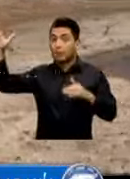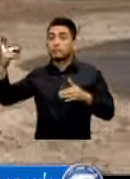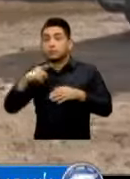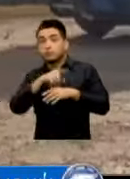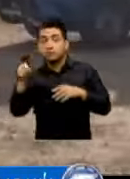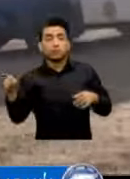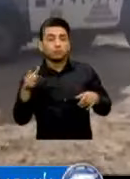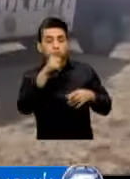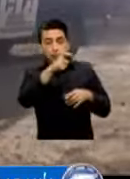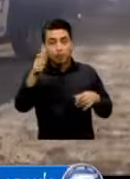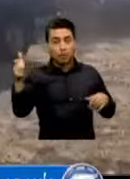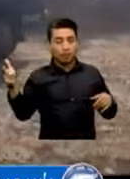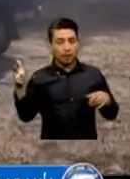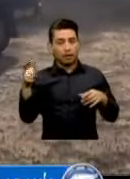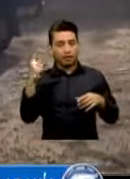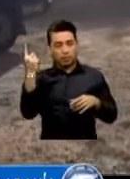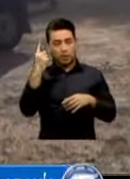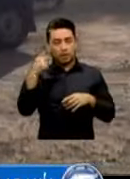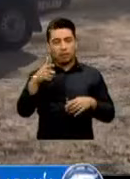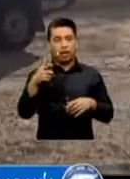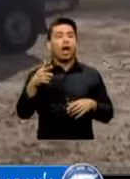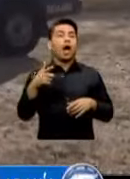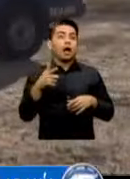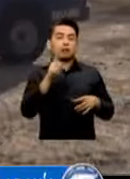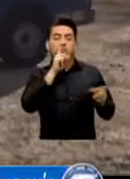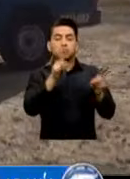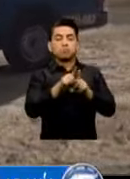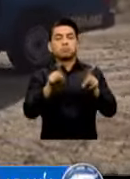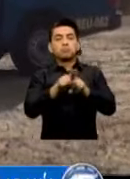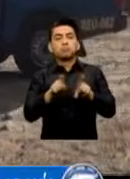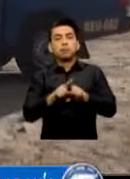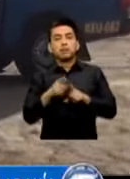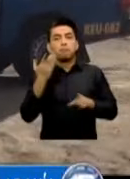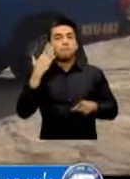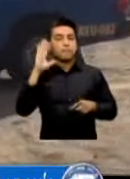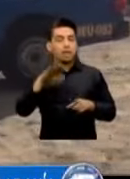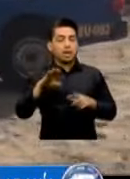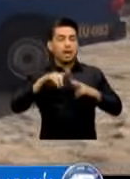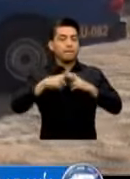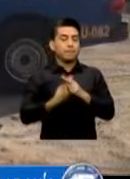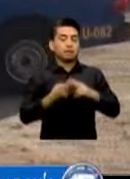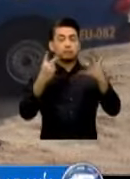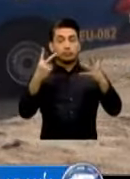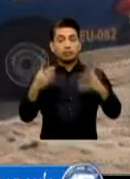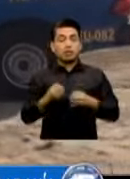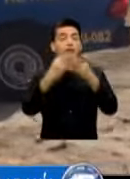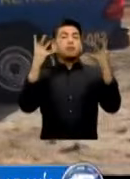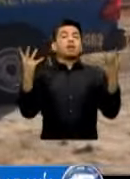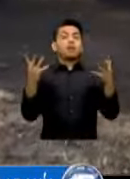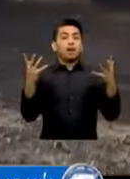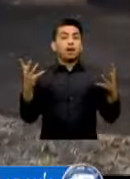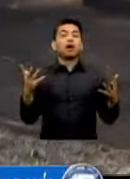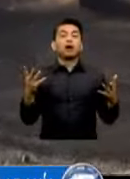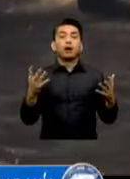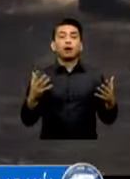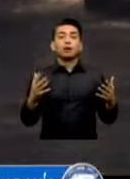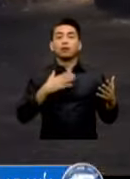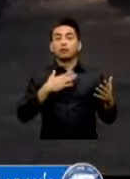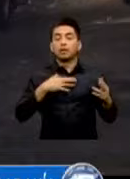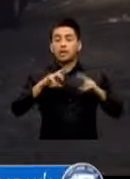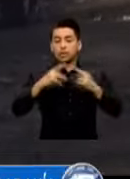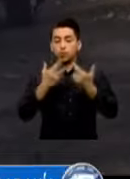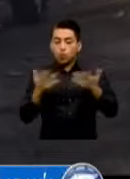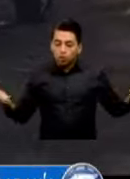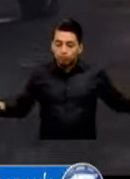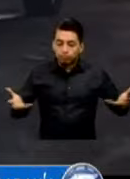Homicidios Principalmente Se ha Establecido Para mañana A partir De las 7 De la Mañana Una Sala De crisis Para